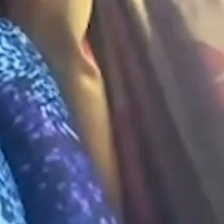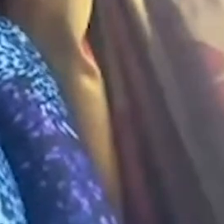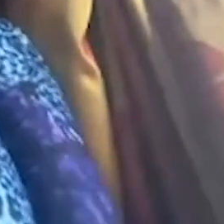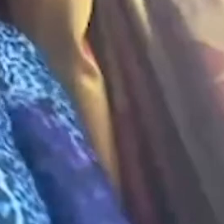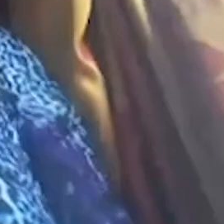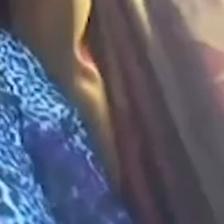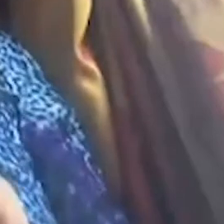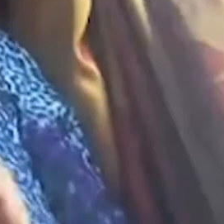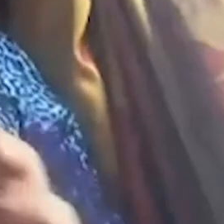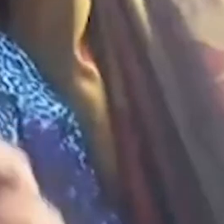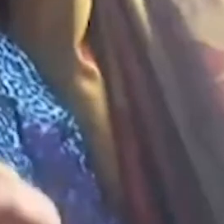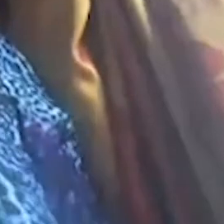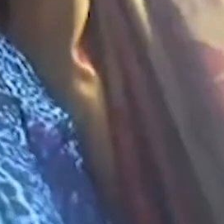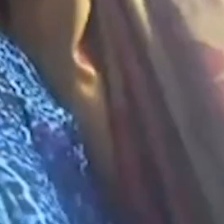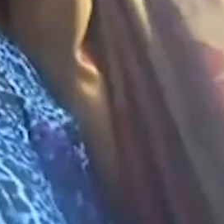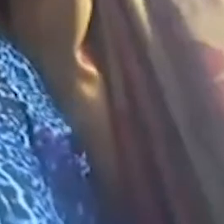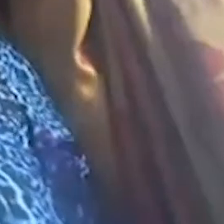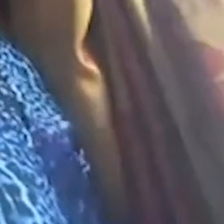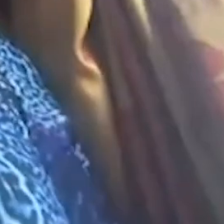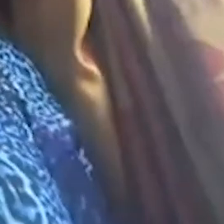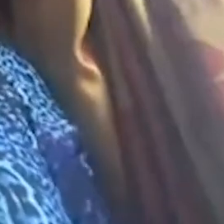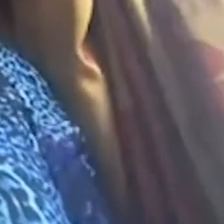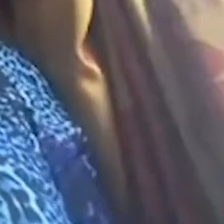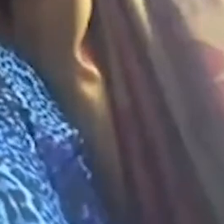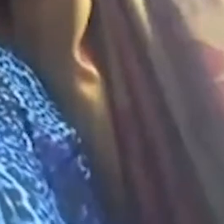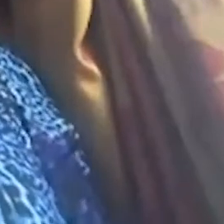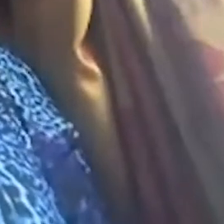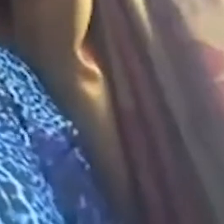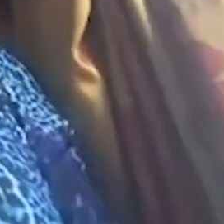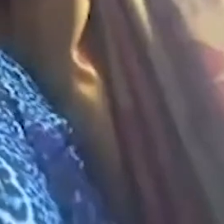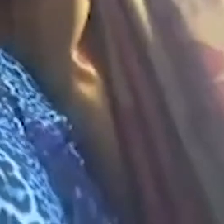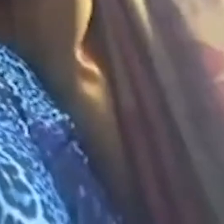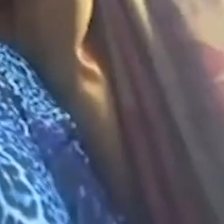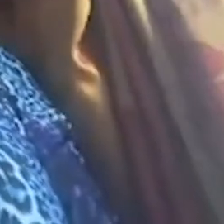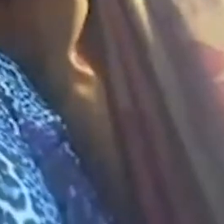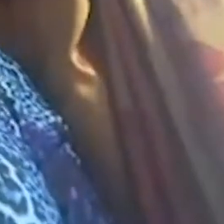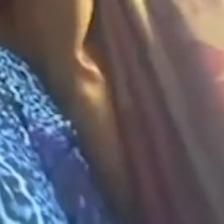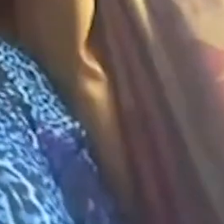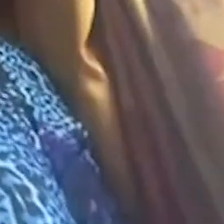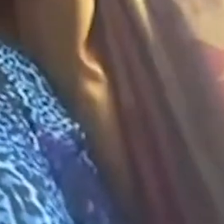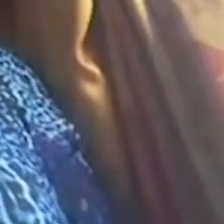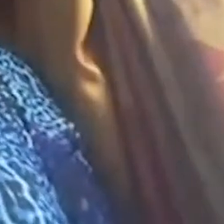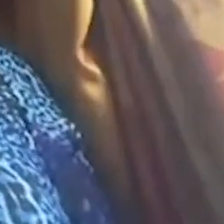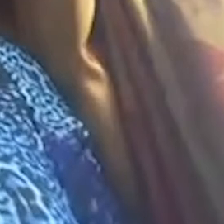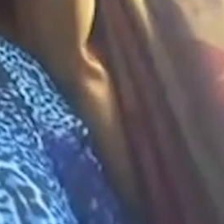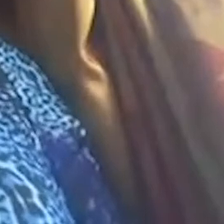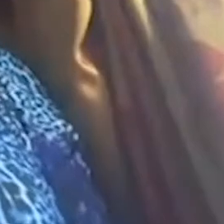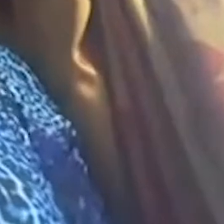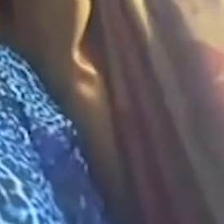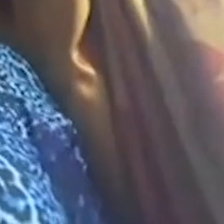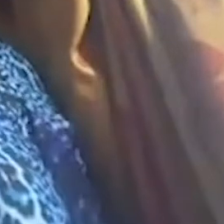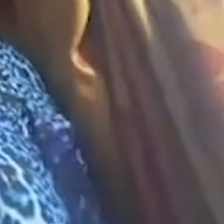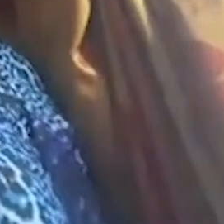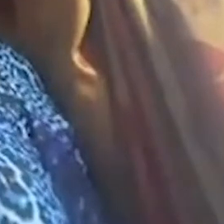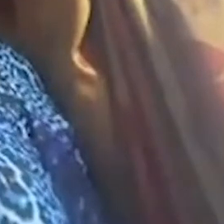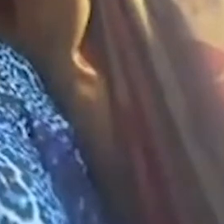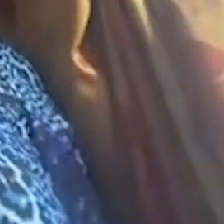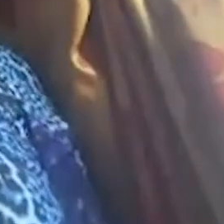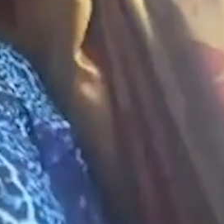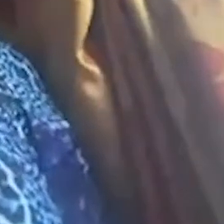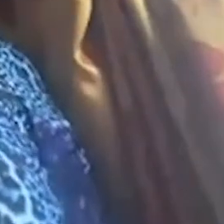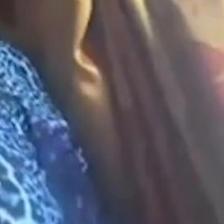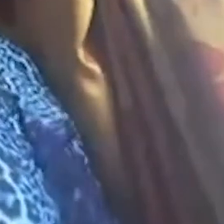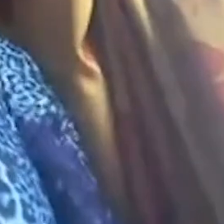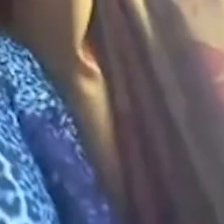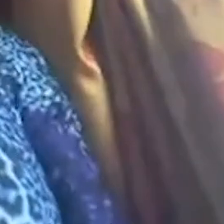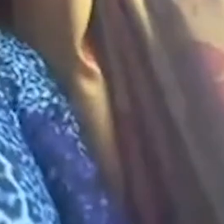La sostenibilidad del parque, de la micro, pequeña y mediana empresa es uno de los desafíos más grandes que tenemos y pasamos